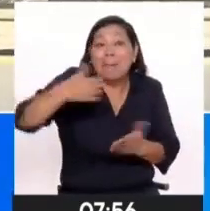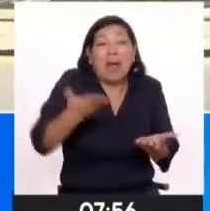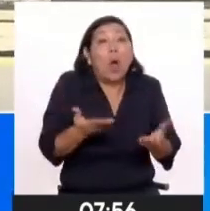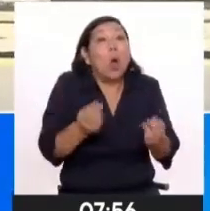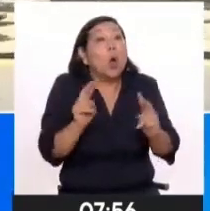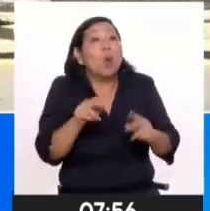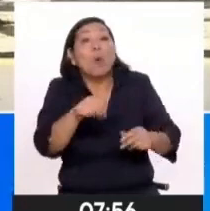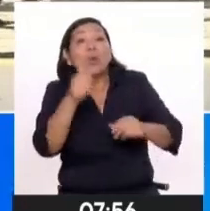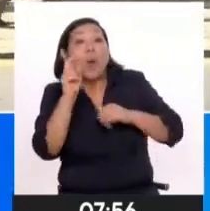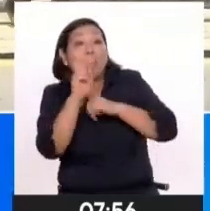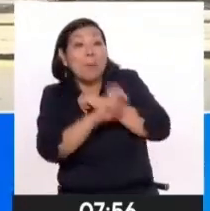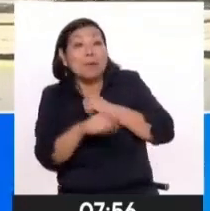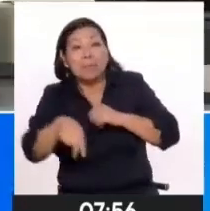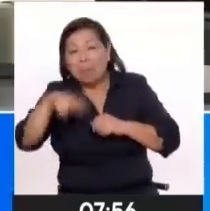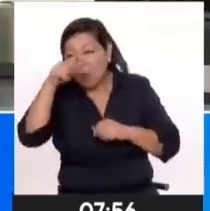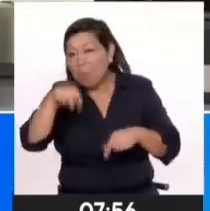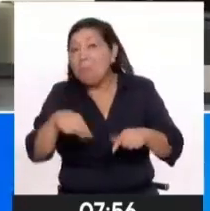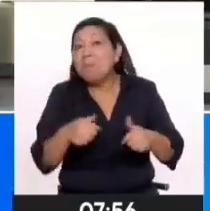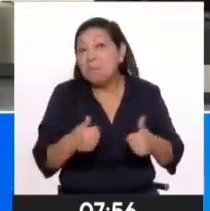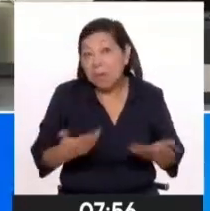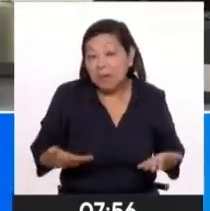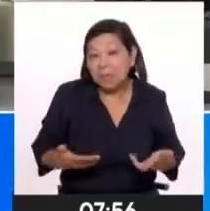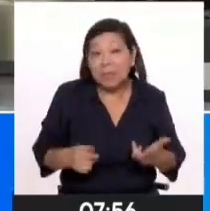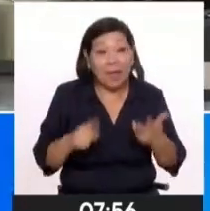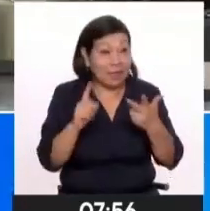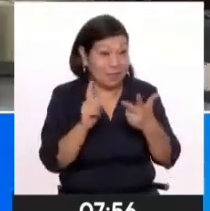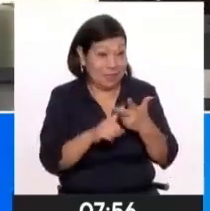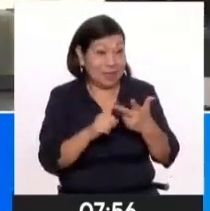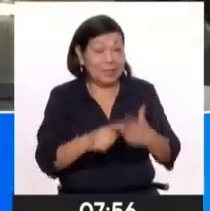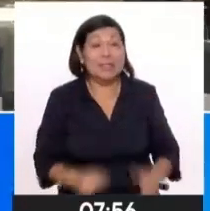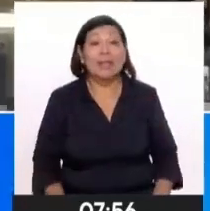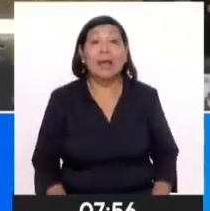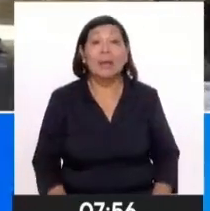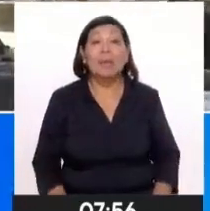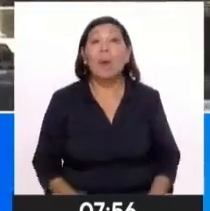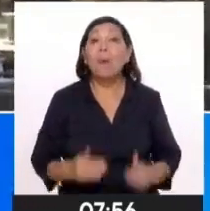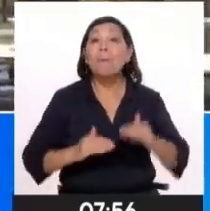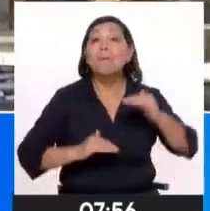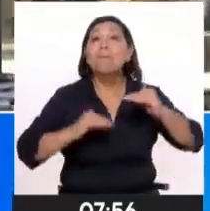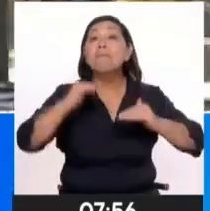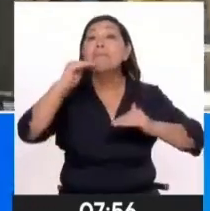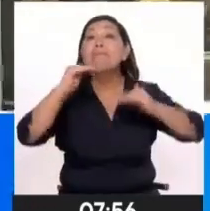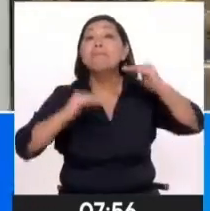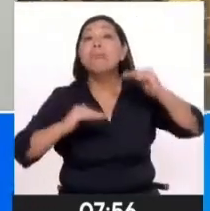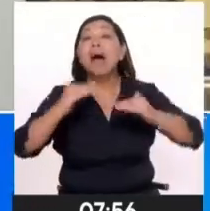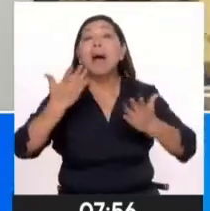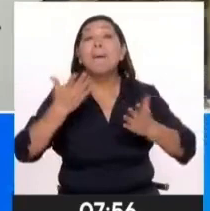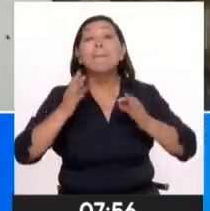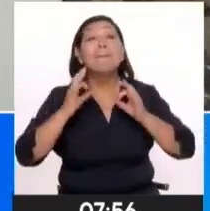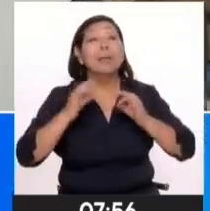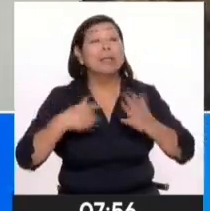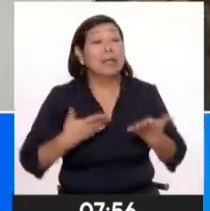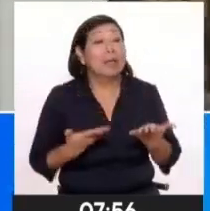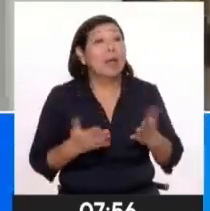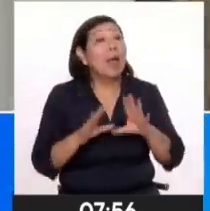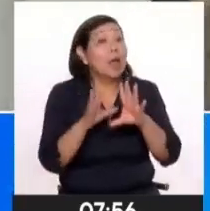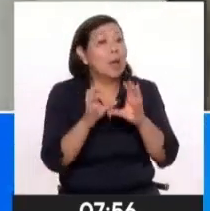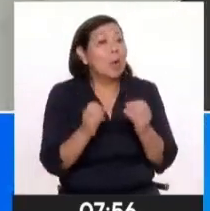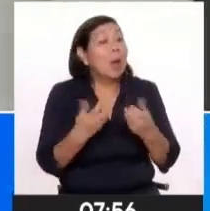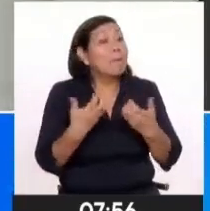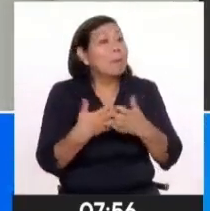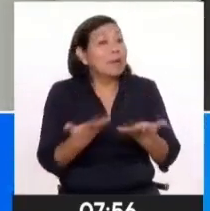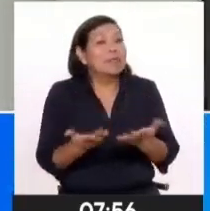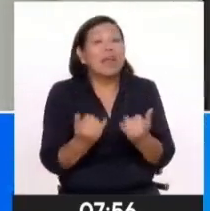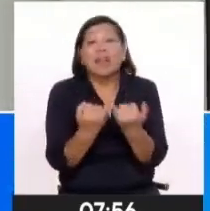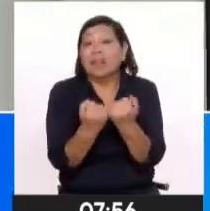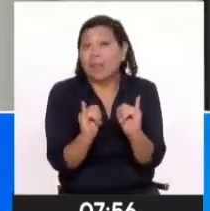en este momento en el que el tipo de cambio está manteniéndose un poco más bajo de los niveles anteriores, podría ser un buen momento para adquirir dólares.